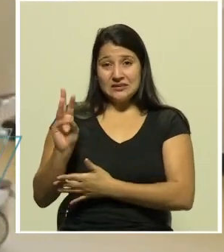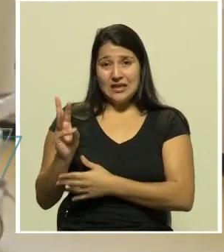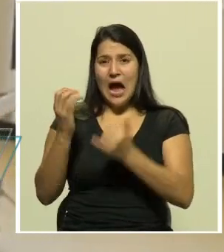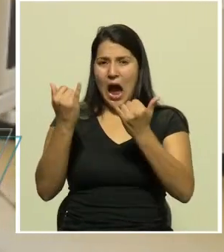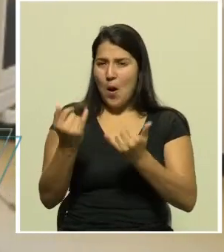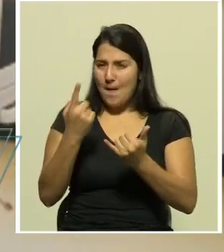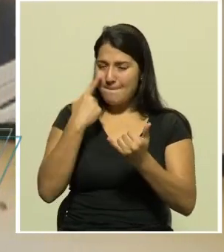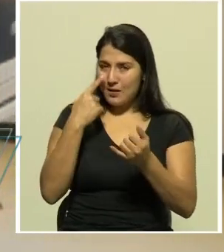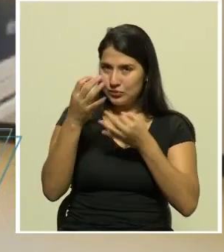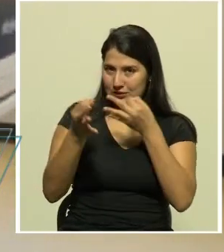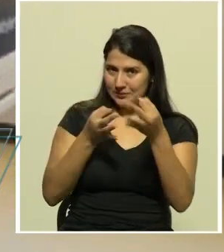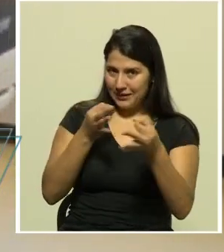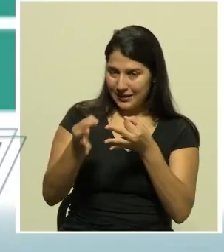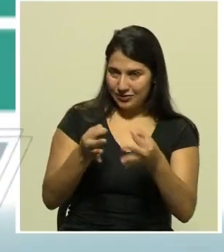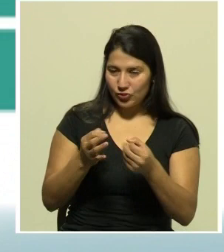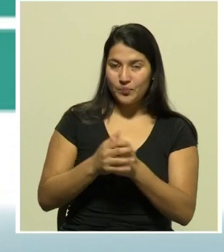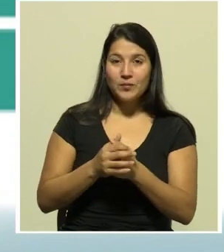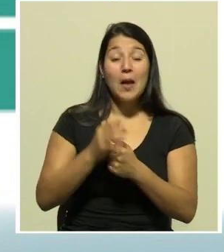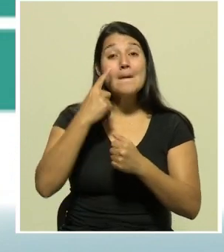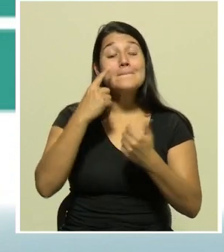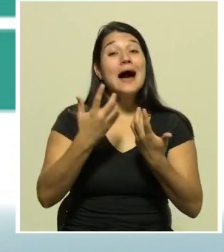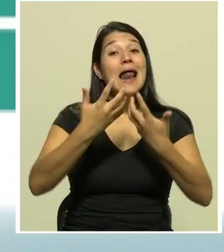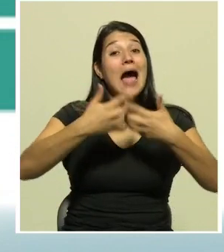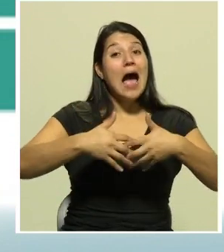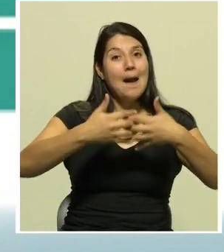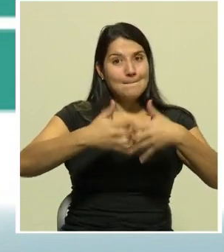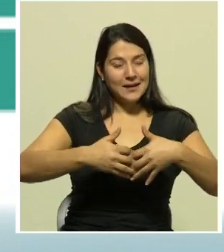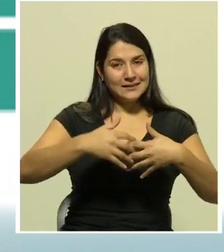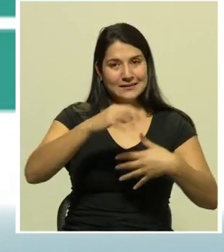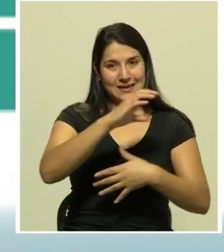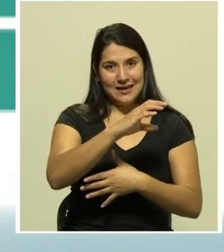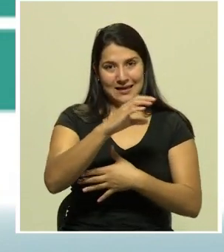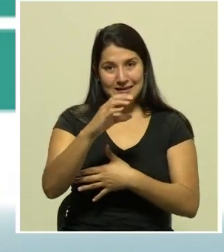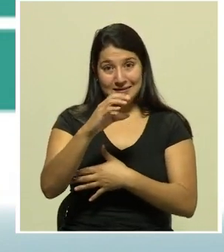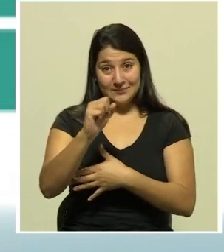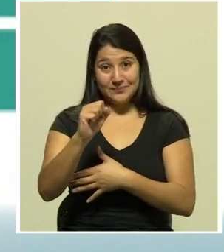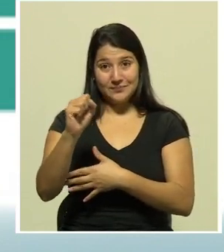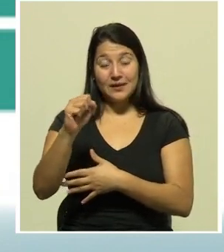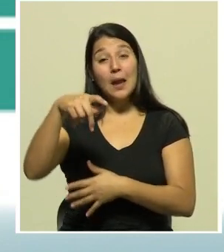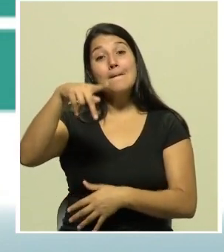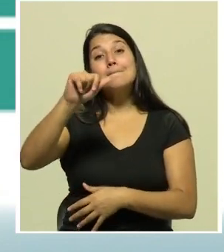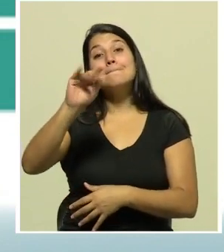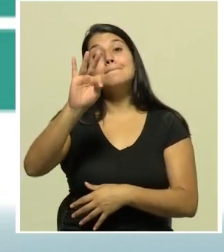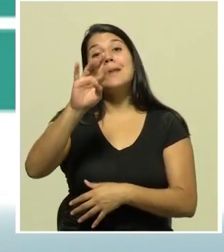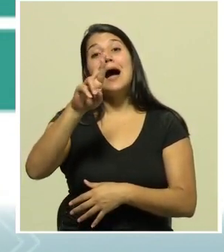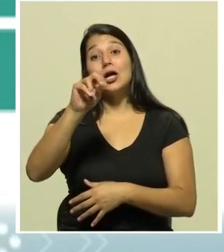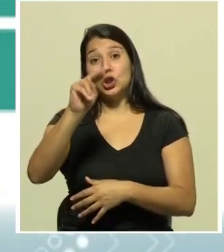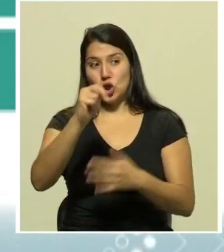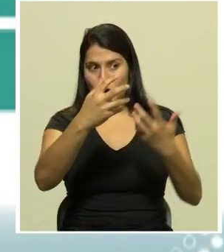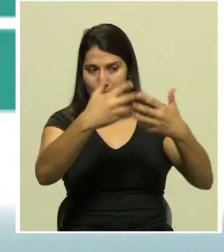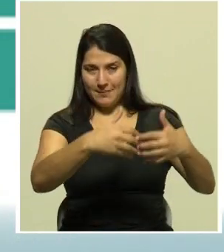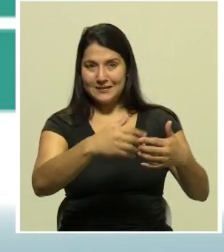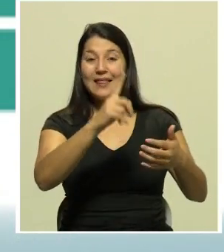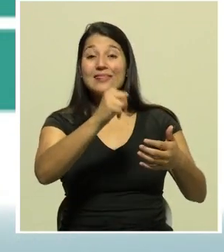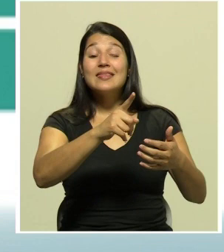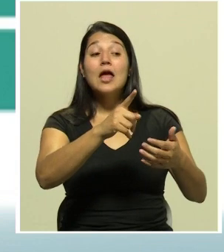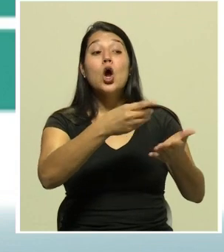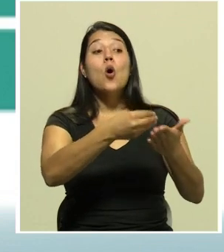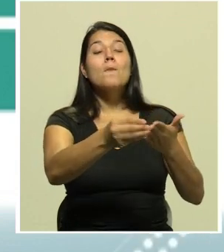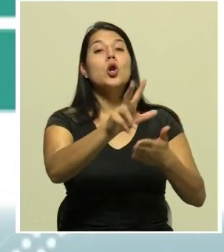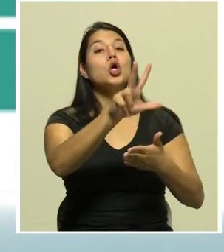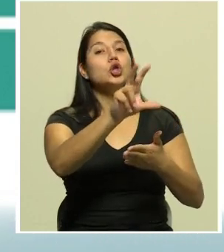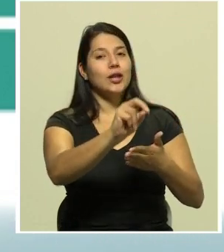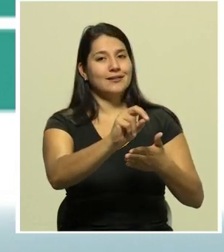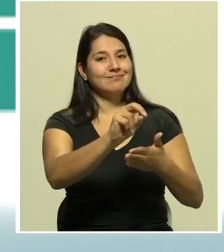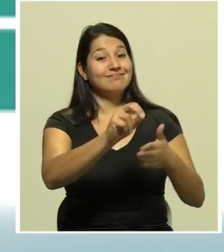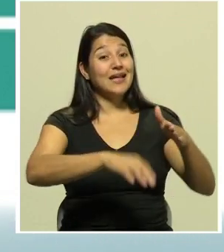vemos a continuación a la empresa del patrón se le adjudicó 30 ventiladores que debía entregar el 14 de abril sin